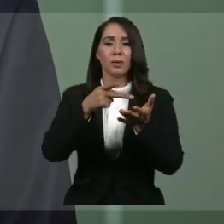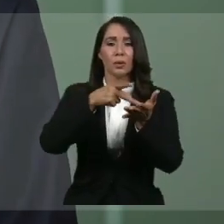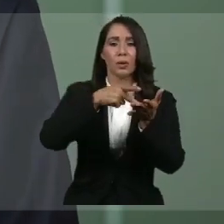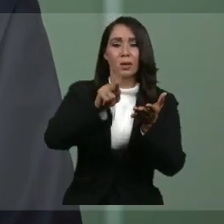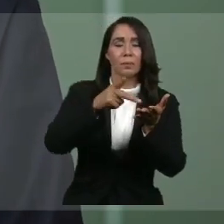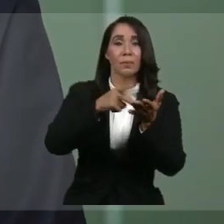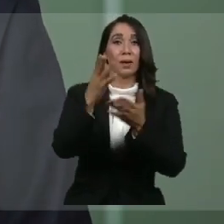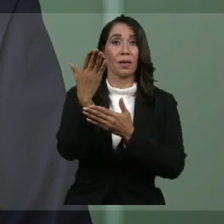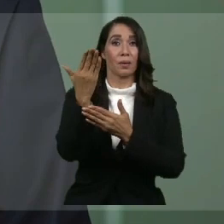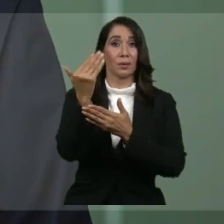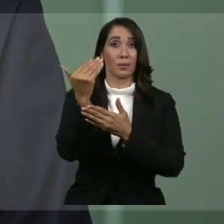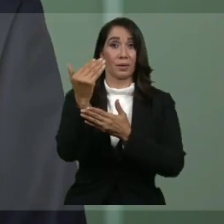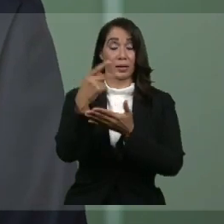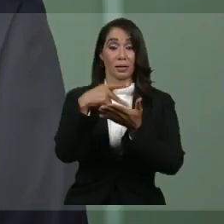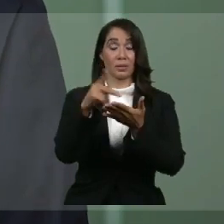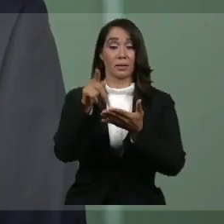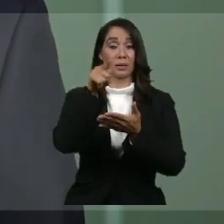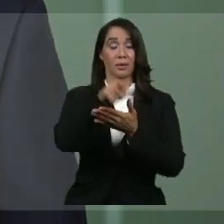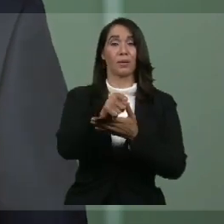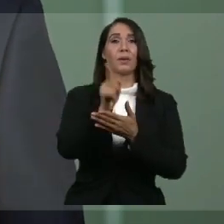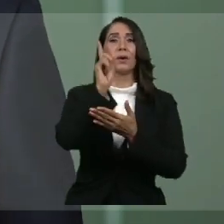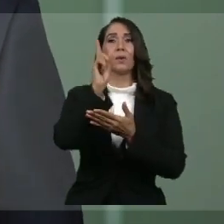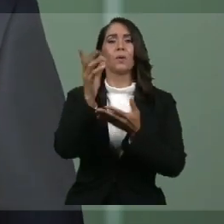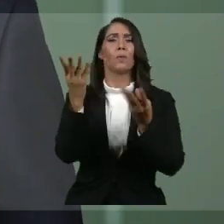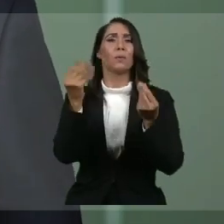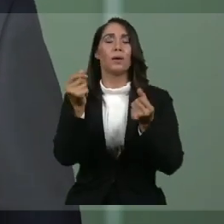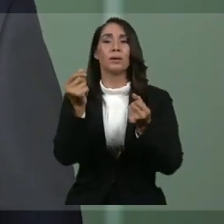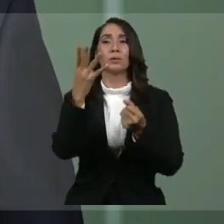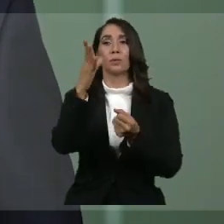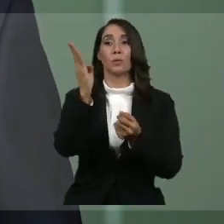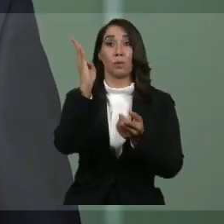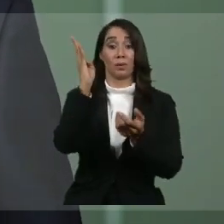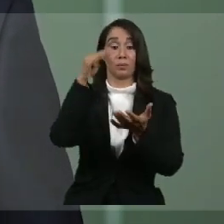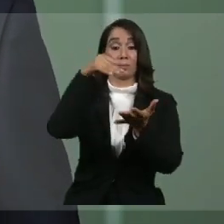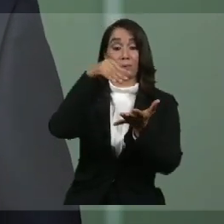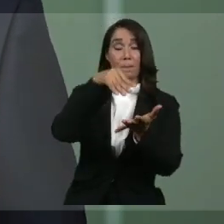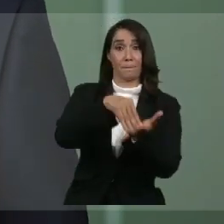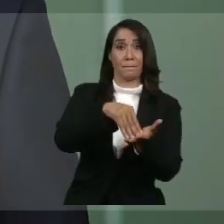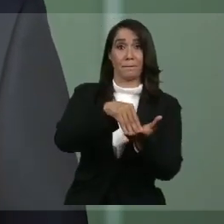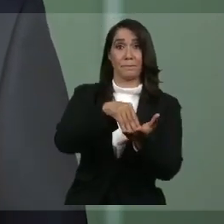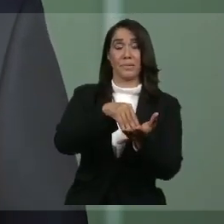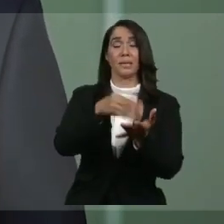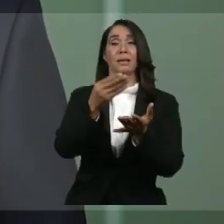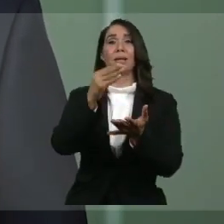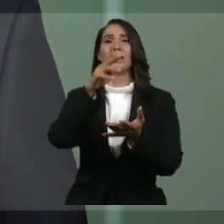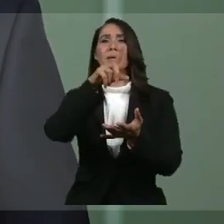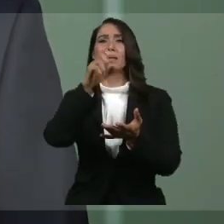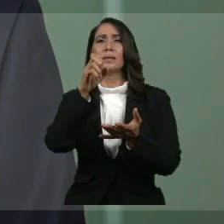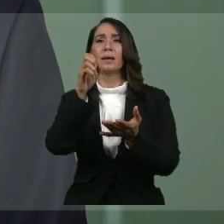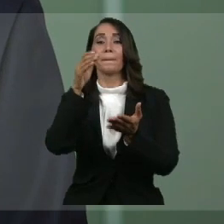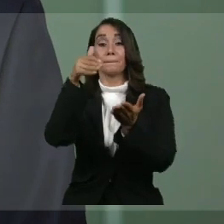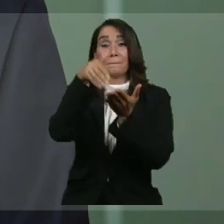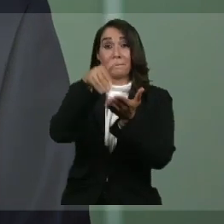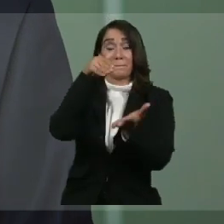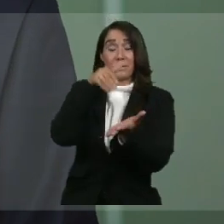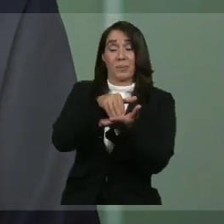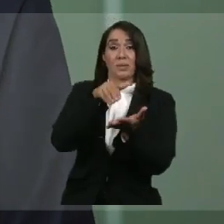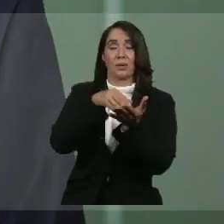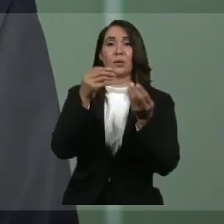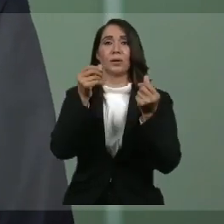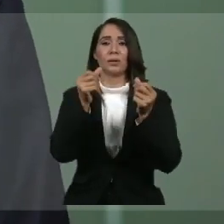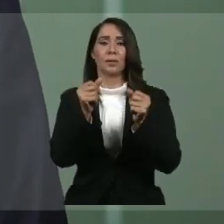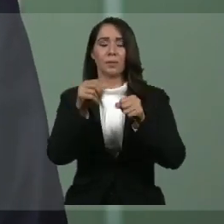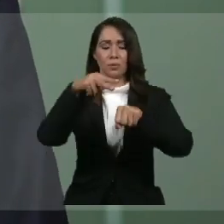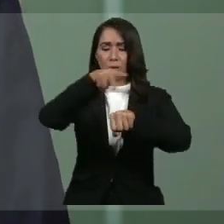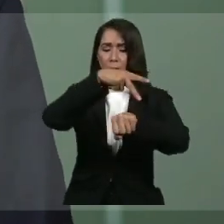primera quincena a los beneficiarios por un monto de 4.100 millones de pesos que están llevando alivio a todos los municipios